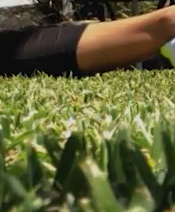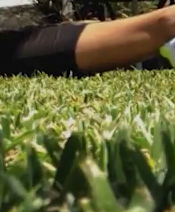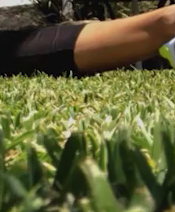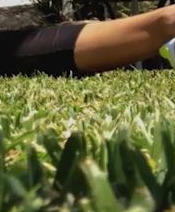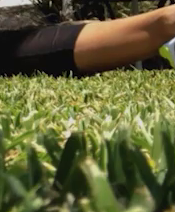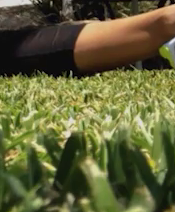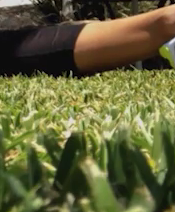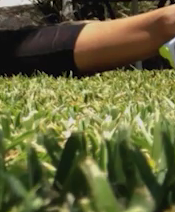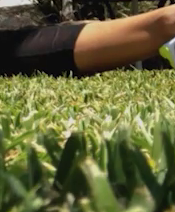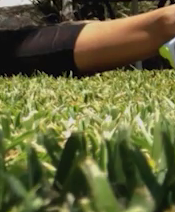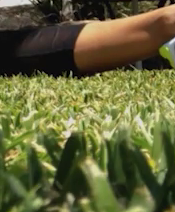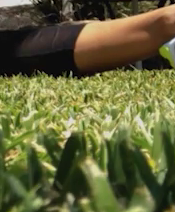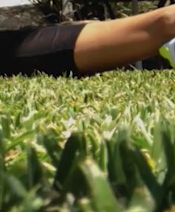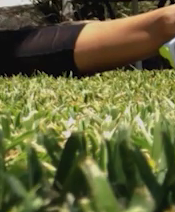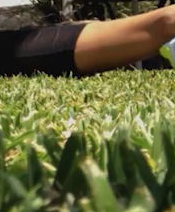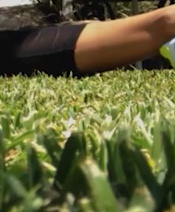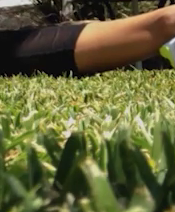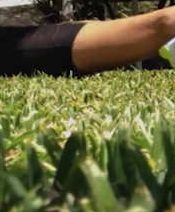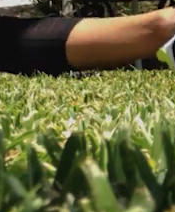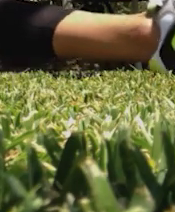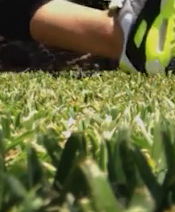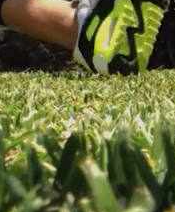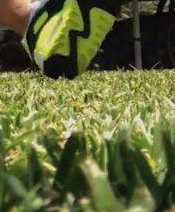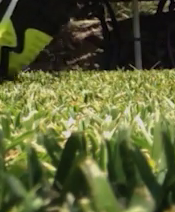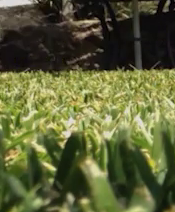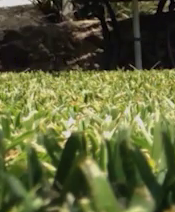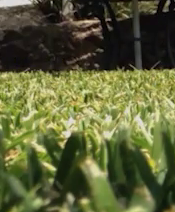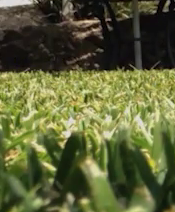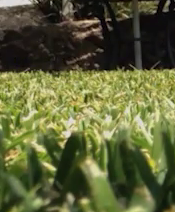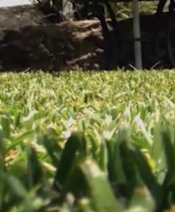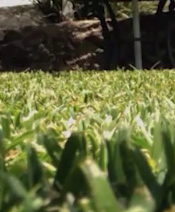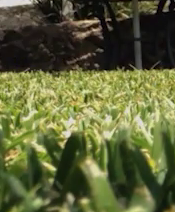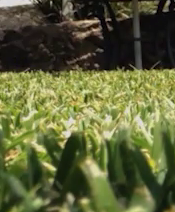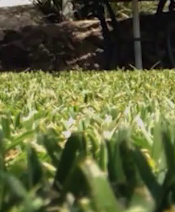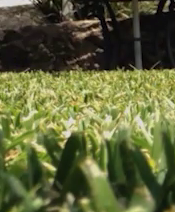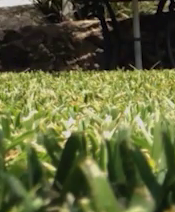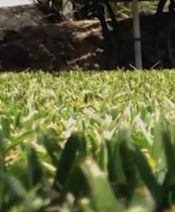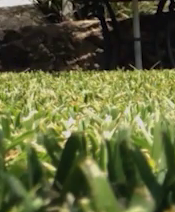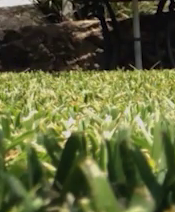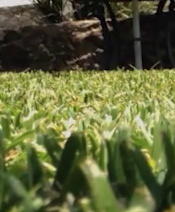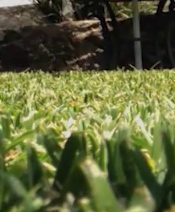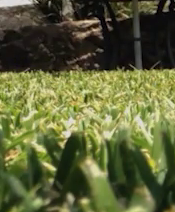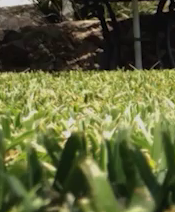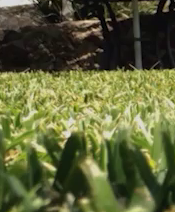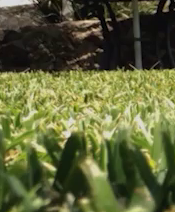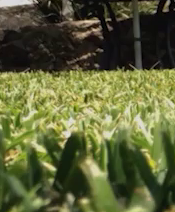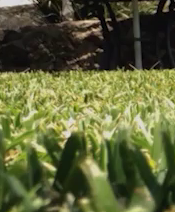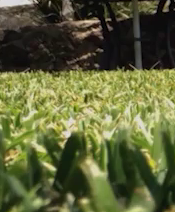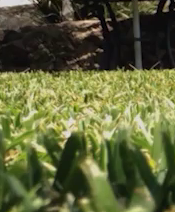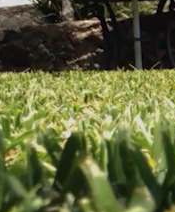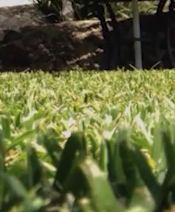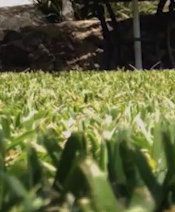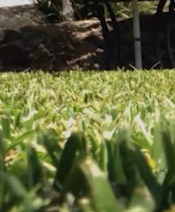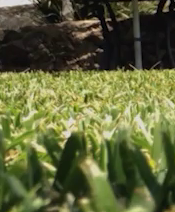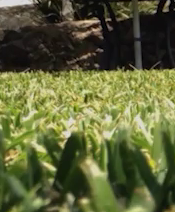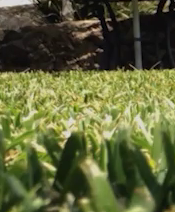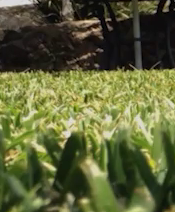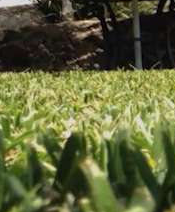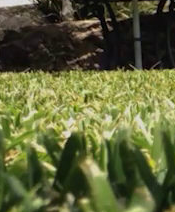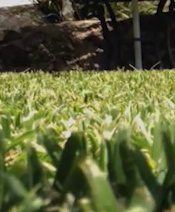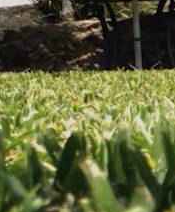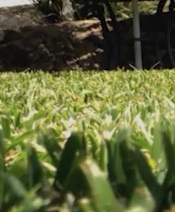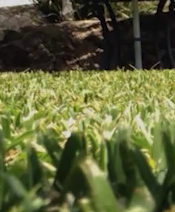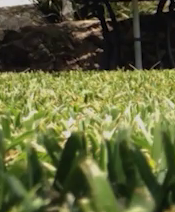Listo. Estos ejercicios también los pueden utilizar para después de alguna actividad física fuerte. Ahora vamos a hacer